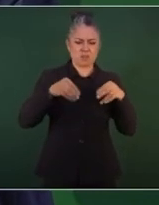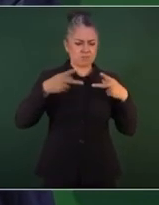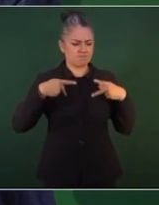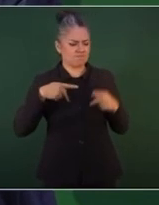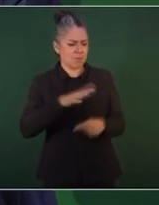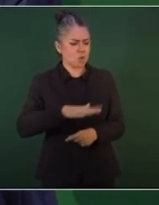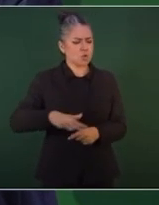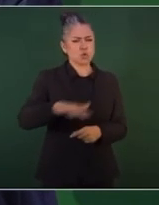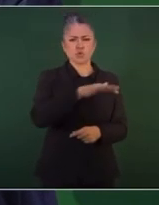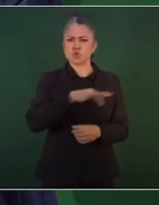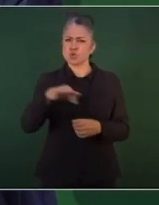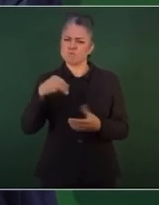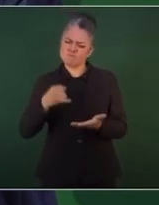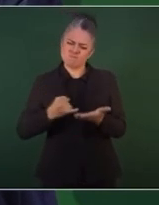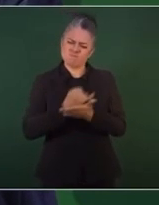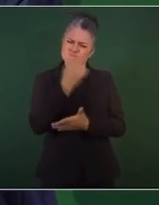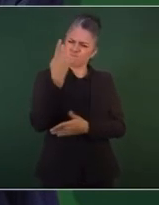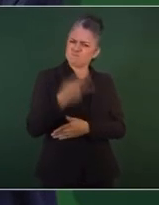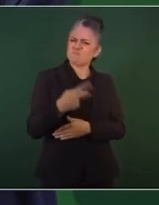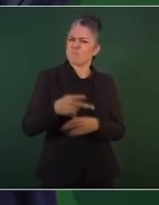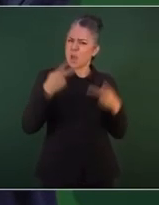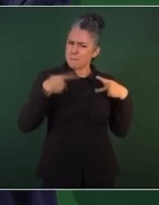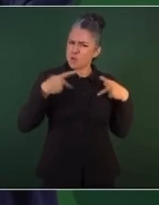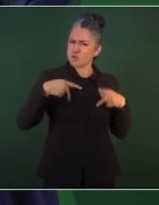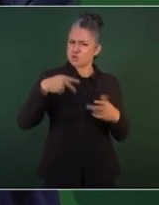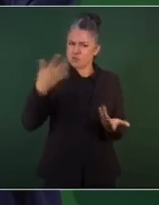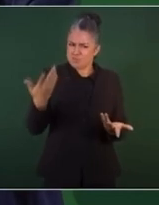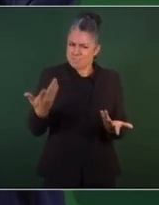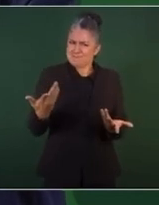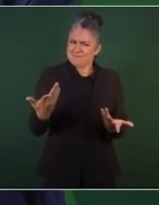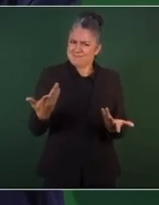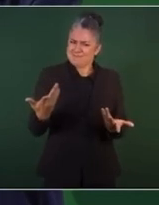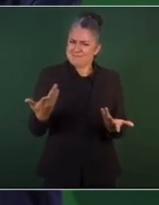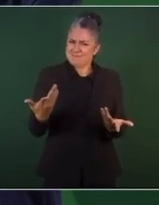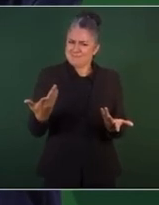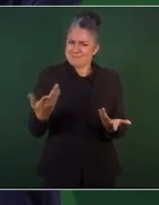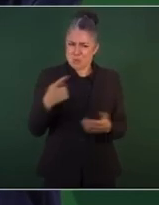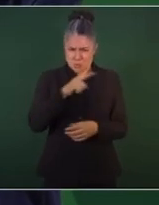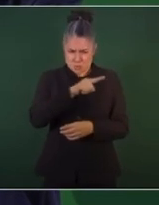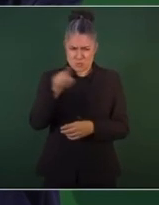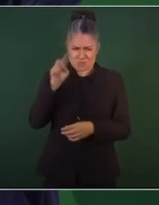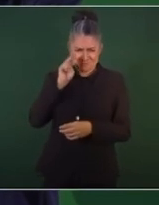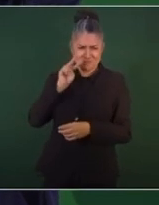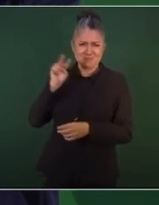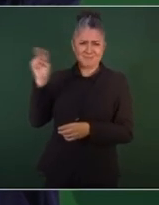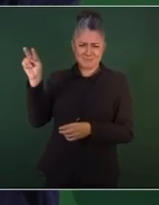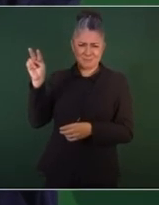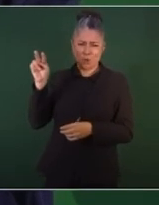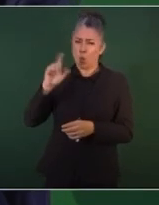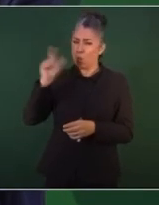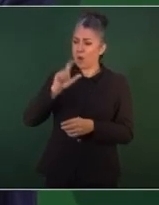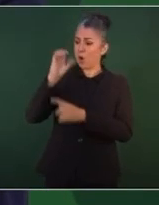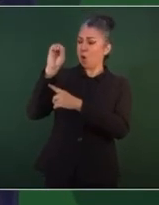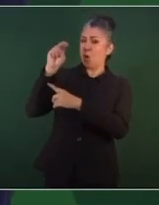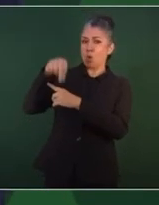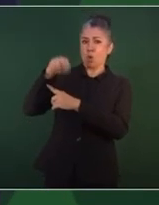democráticos. ¿Han escuchado ustedes algún pronunciamiento de la ONU